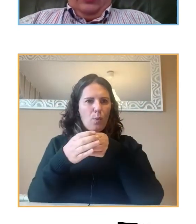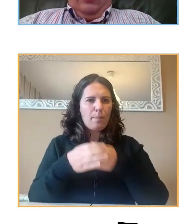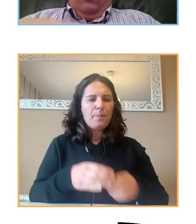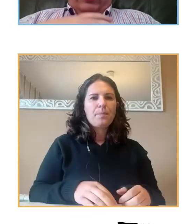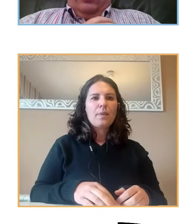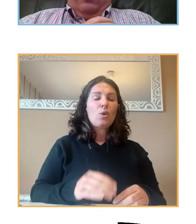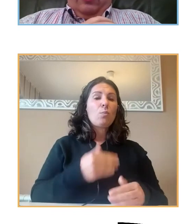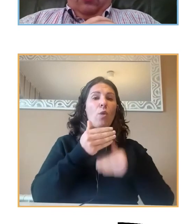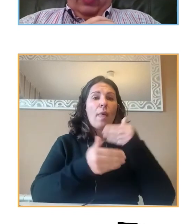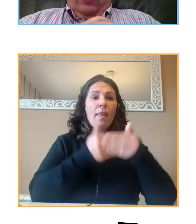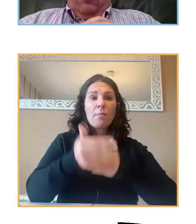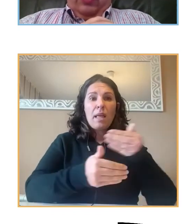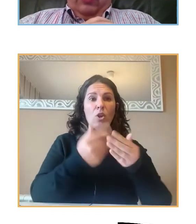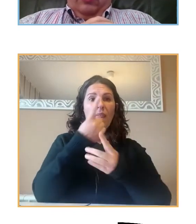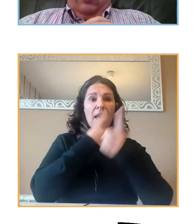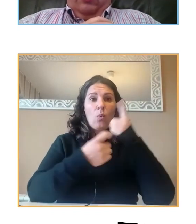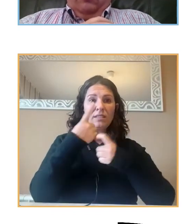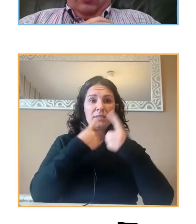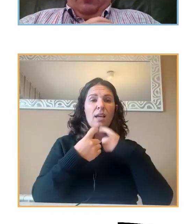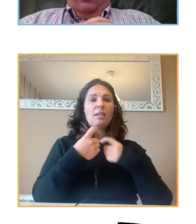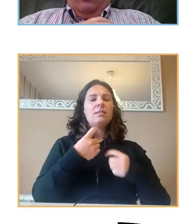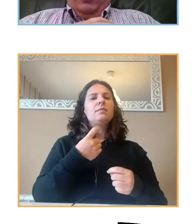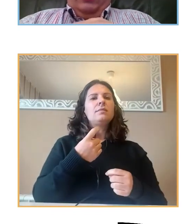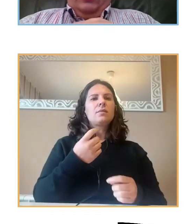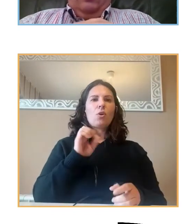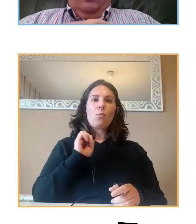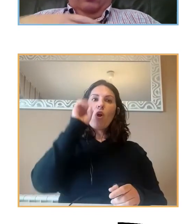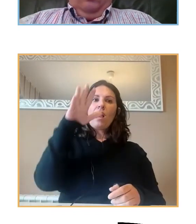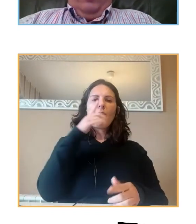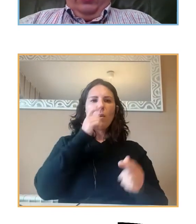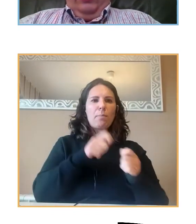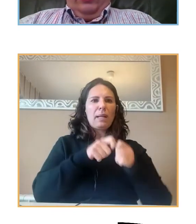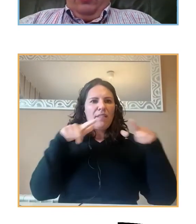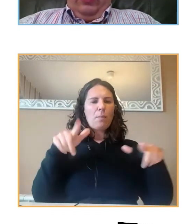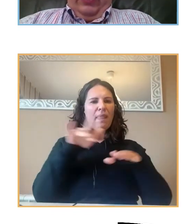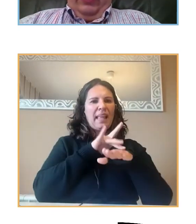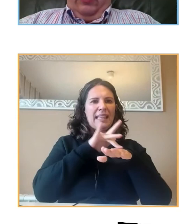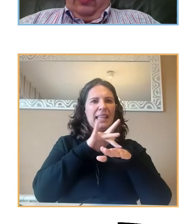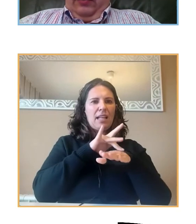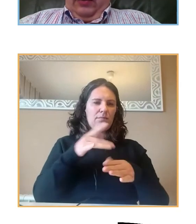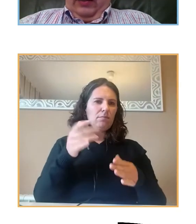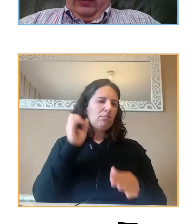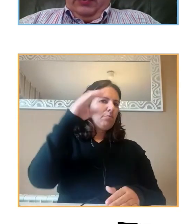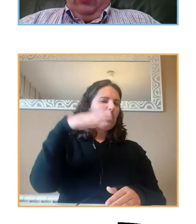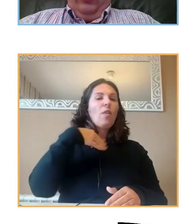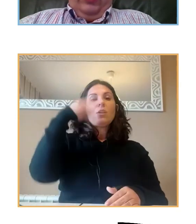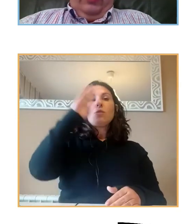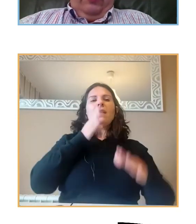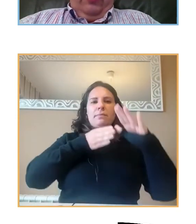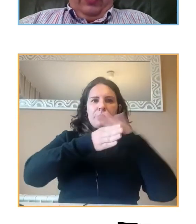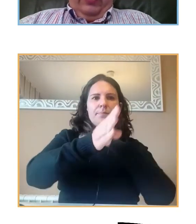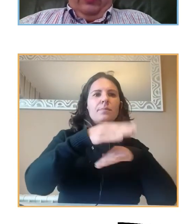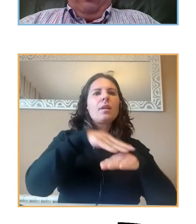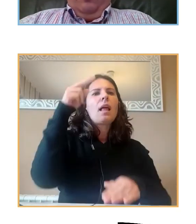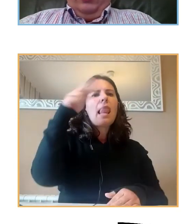la encuesta estaba colgada en una plataforma digital. Los padres entraban, leían las instrucciones,